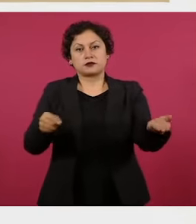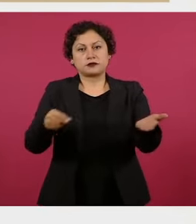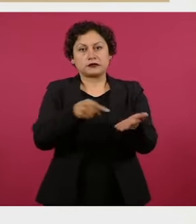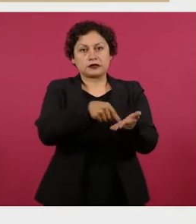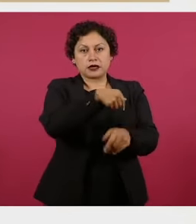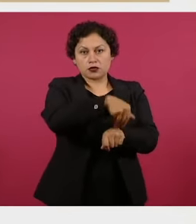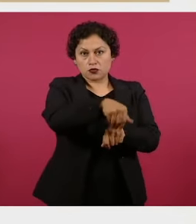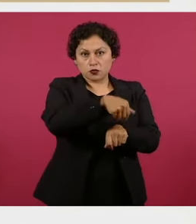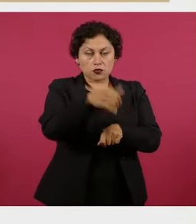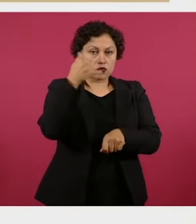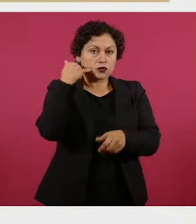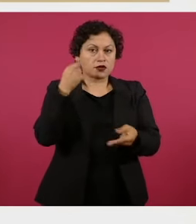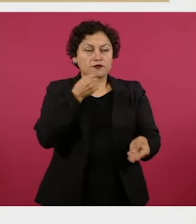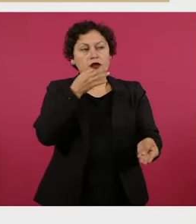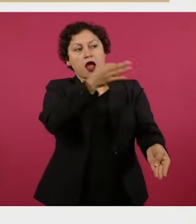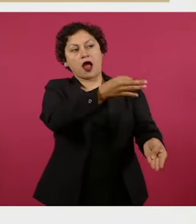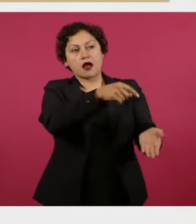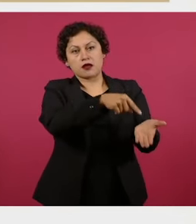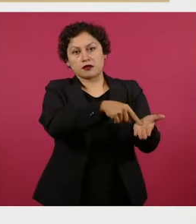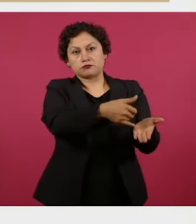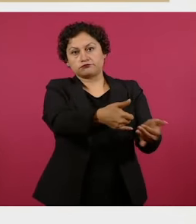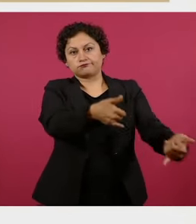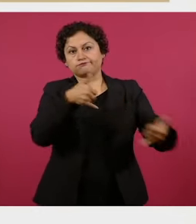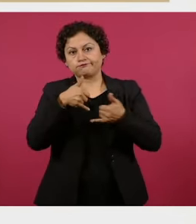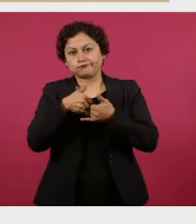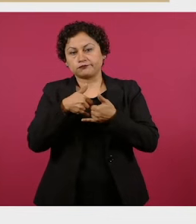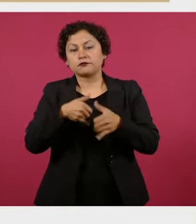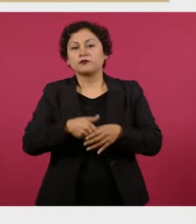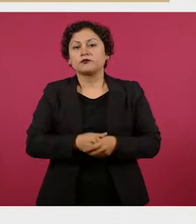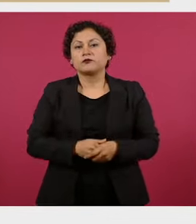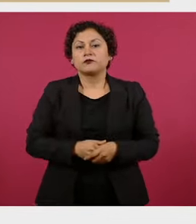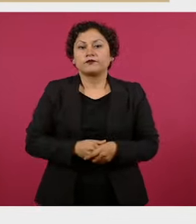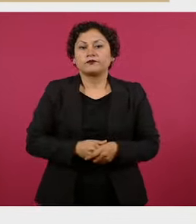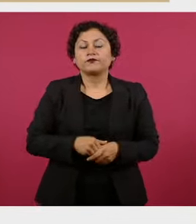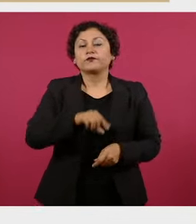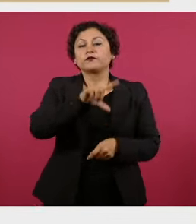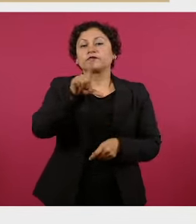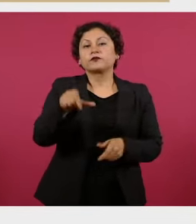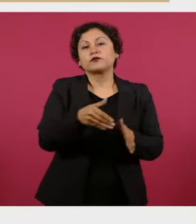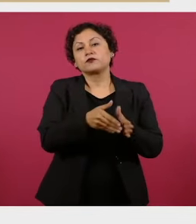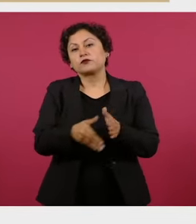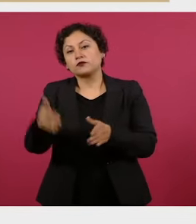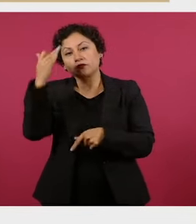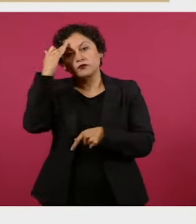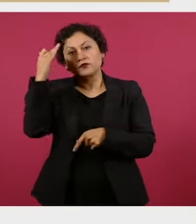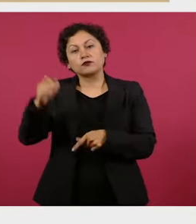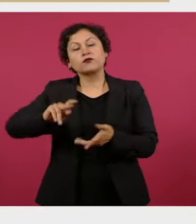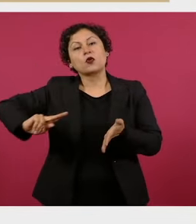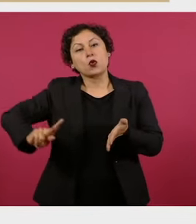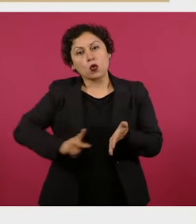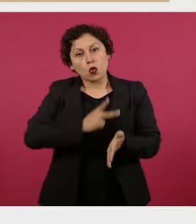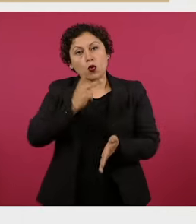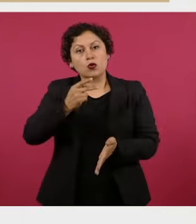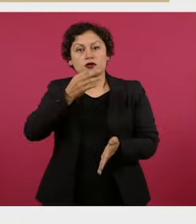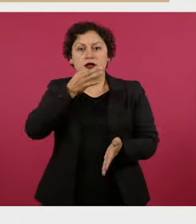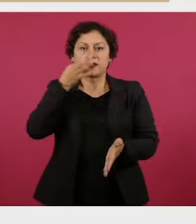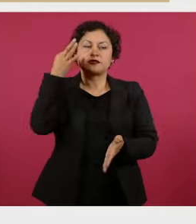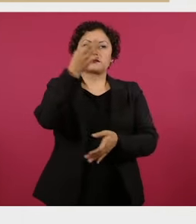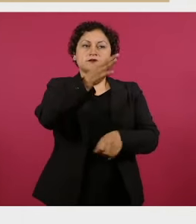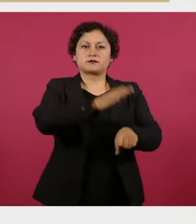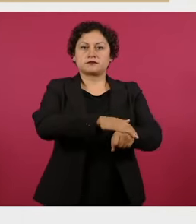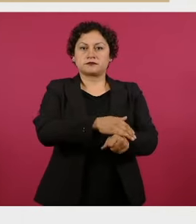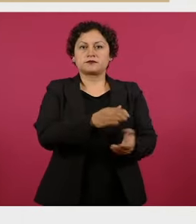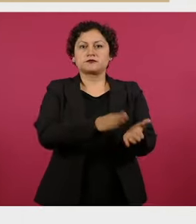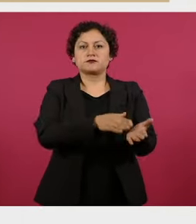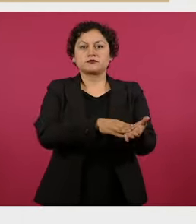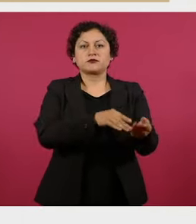indicándole que se comunicara a la brevedad. Horas más tarde lo vuelven a amenazar y decide llamar y hacer unos